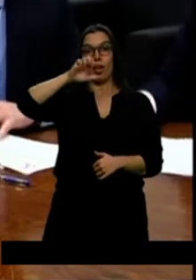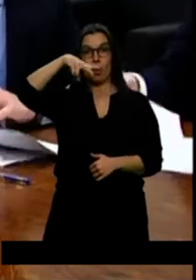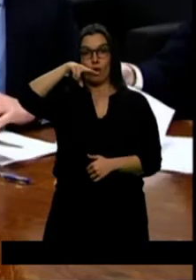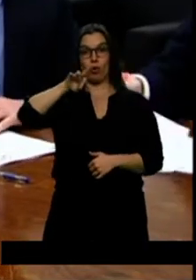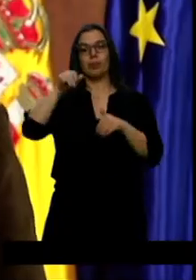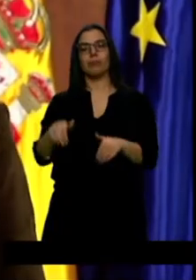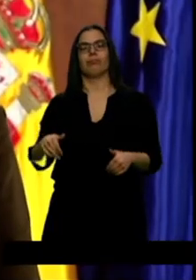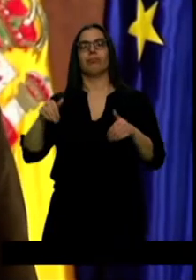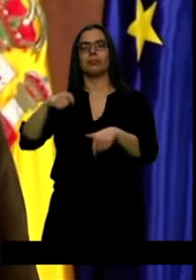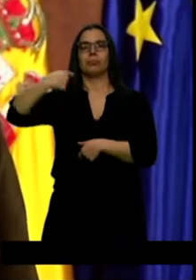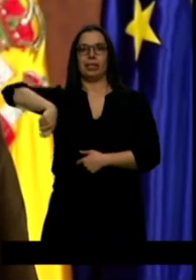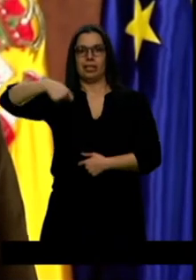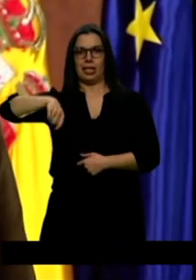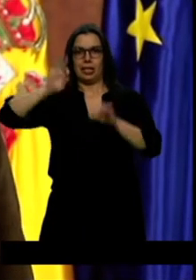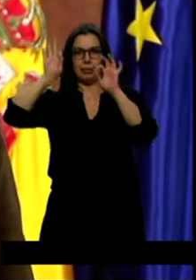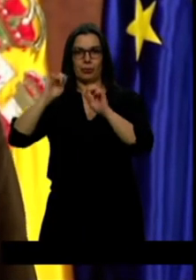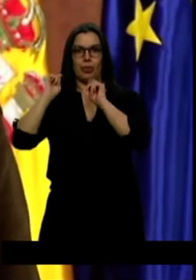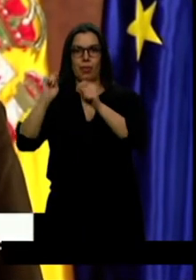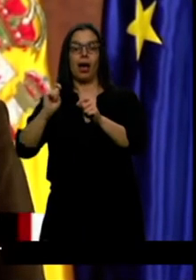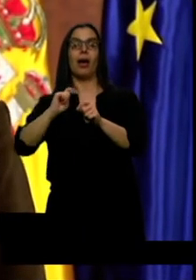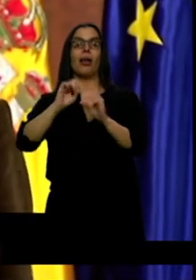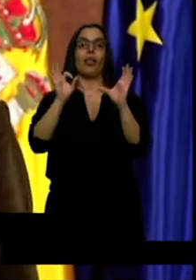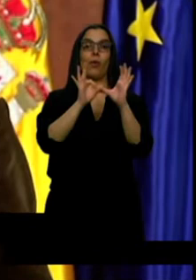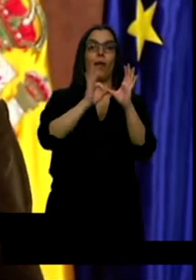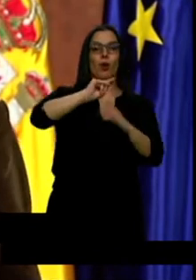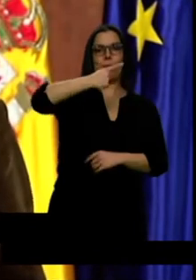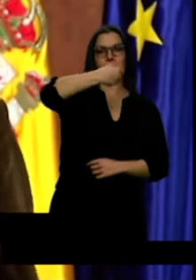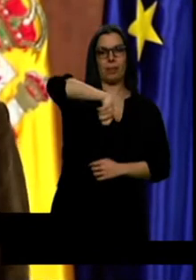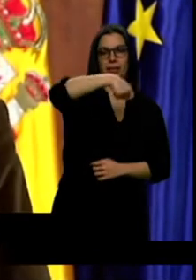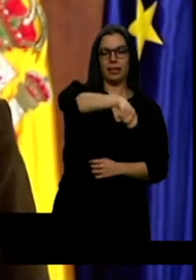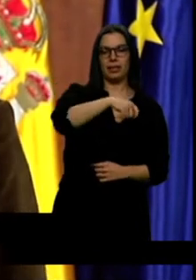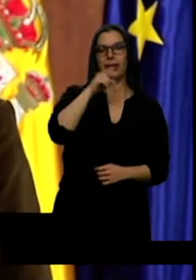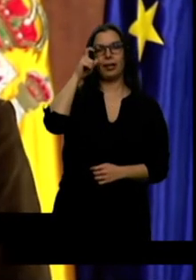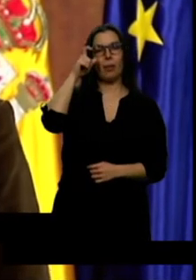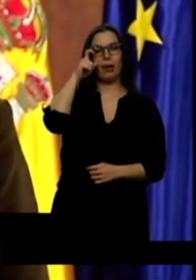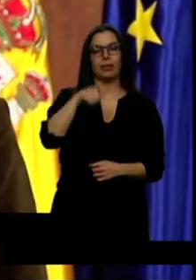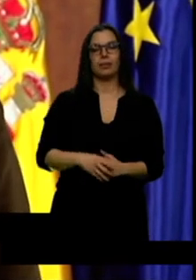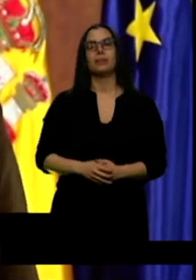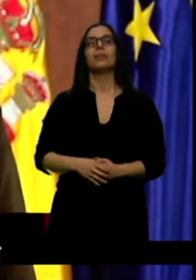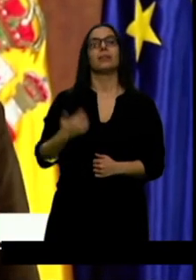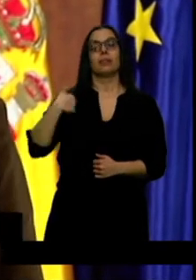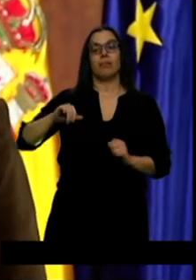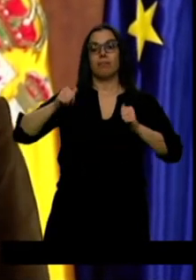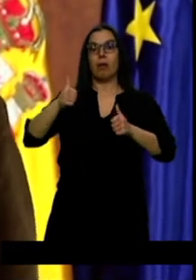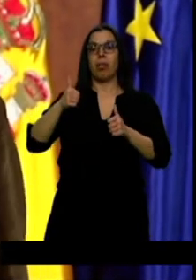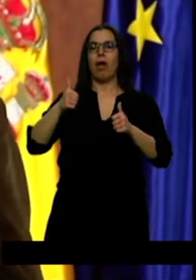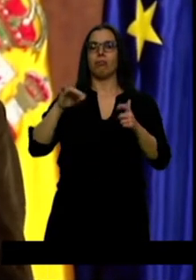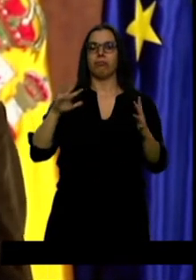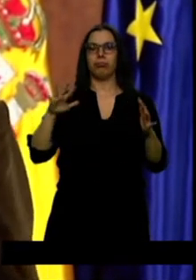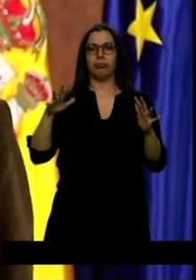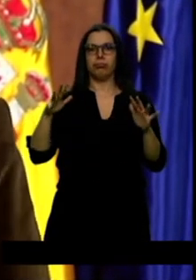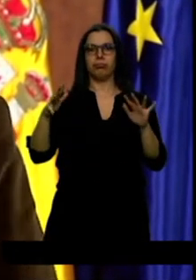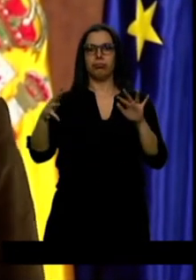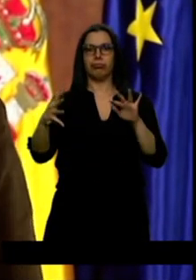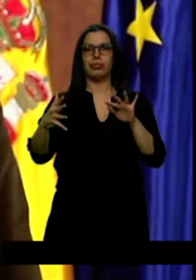vicepresidente. Comienza el cambio después de casi 40 años de gobierno monocolor, de monopolio